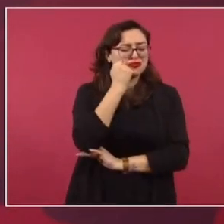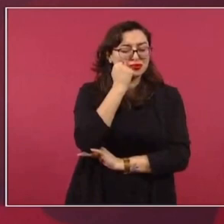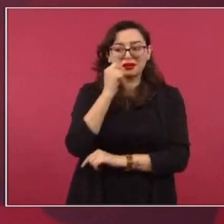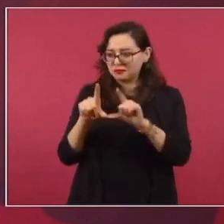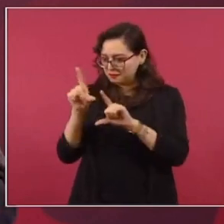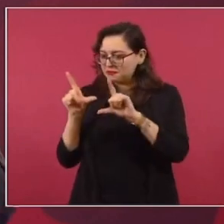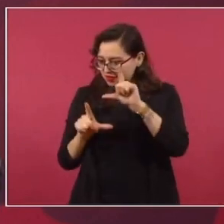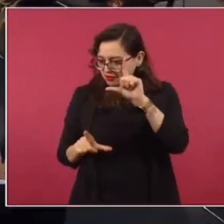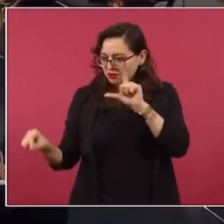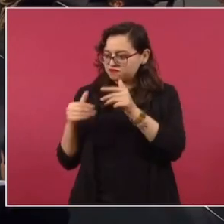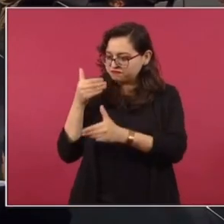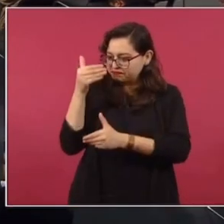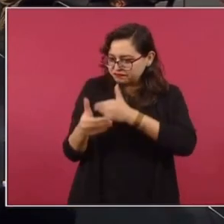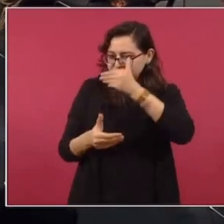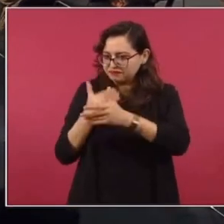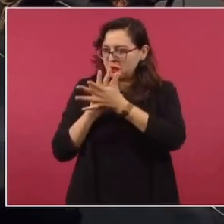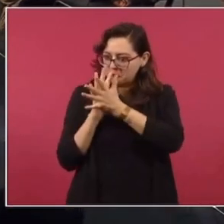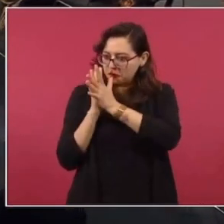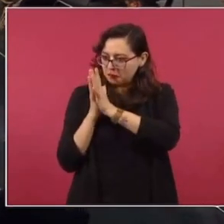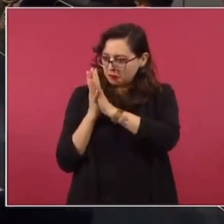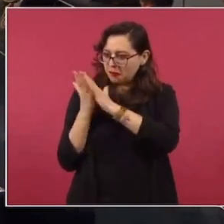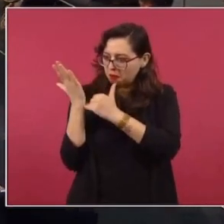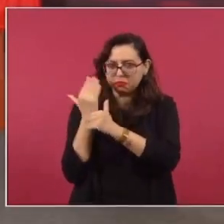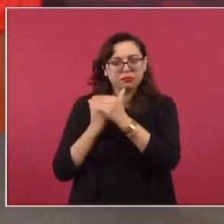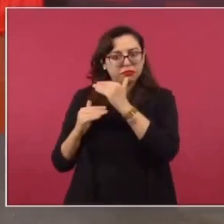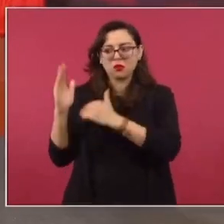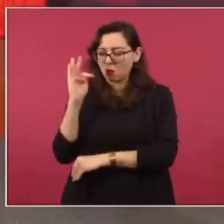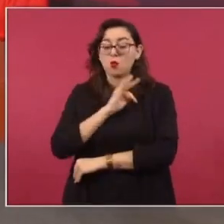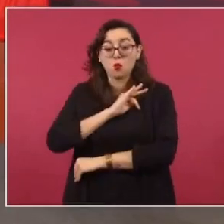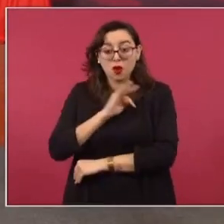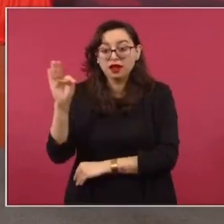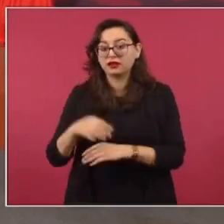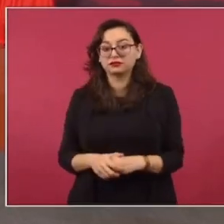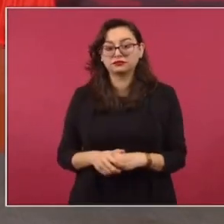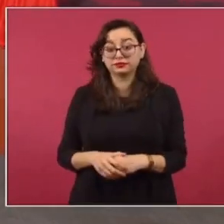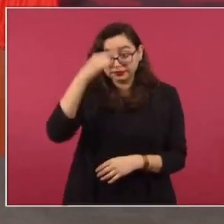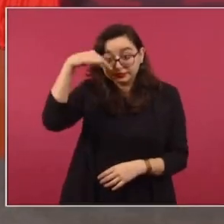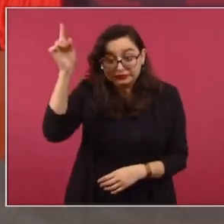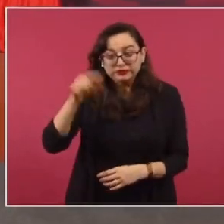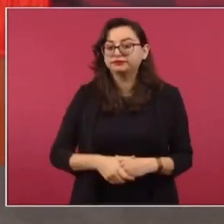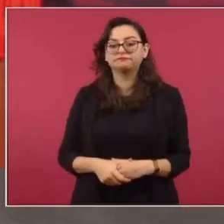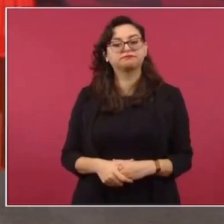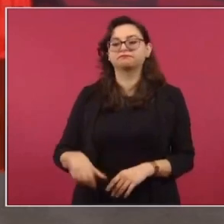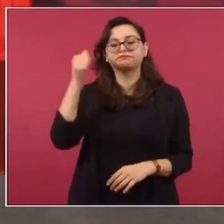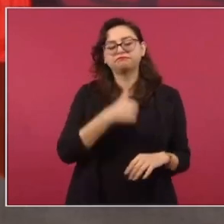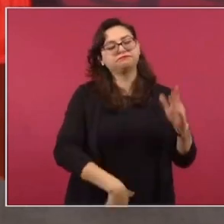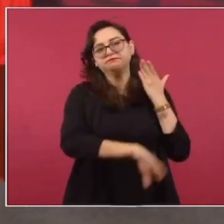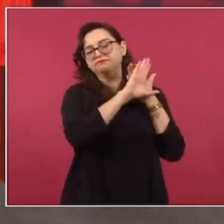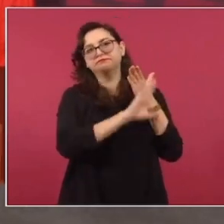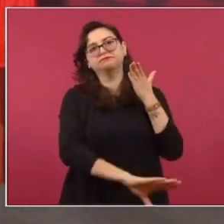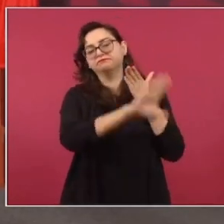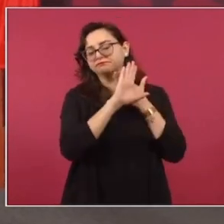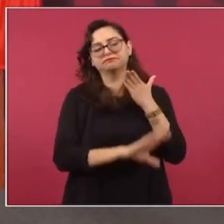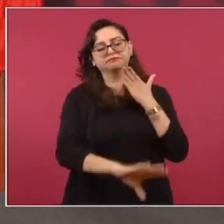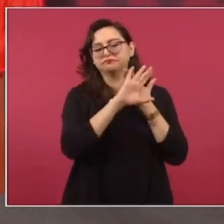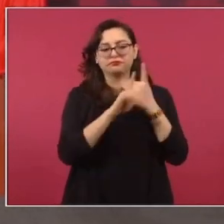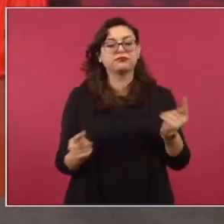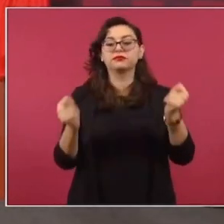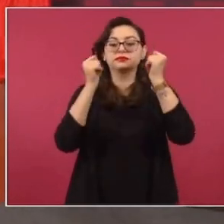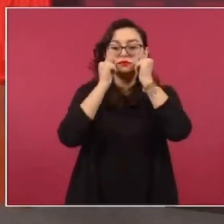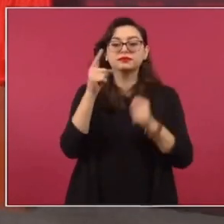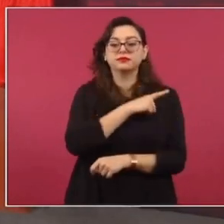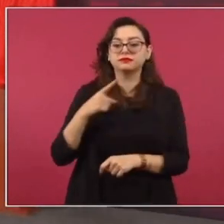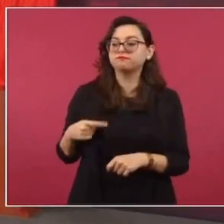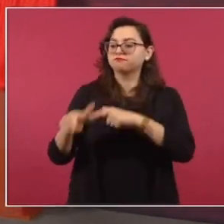del país. Y pues nunca es fácil una transformación, siempre hay reacciones y reaccionarios. Pero hay que seguir